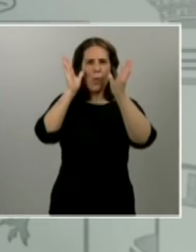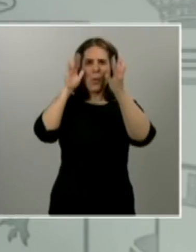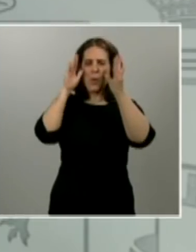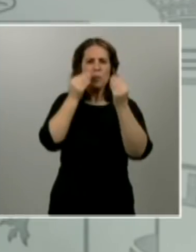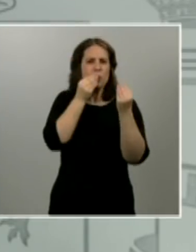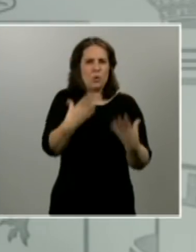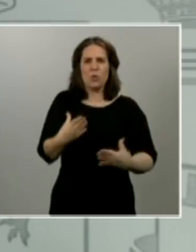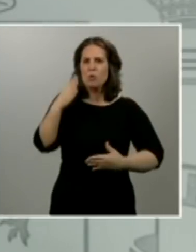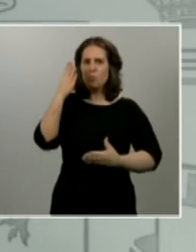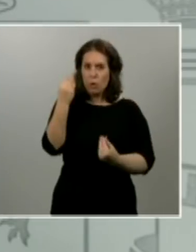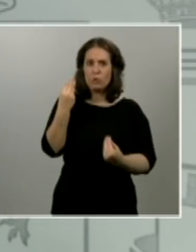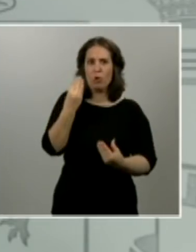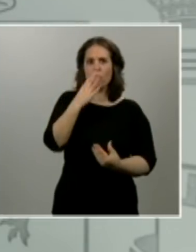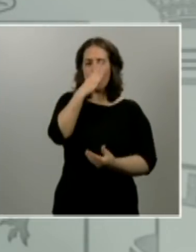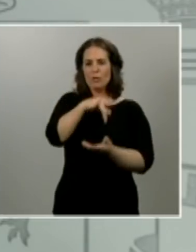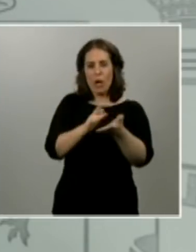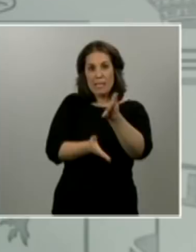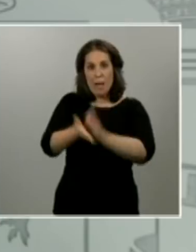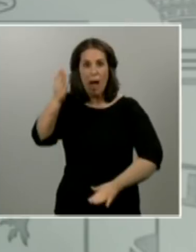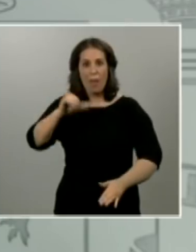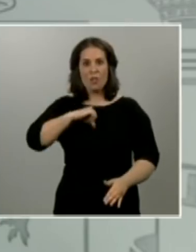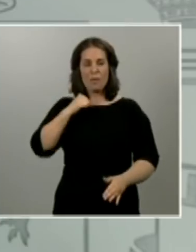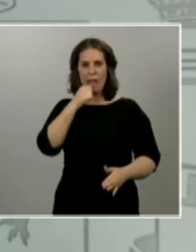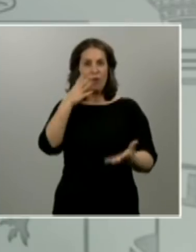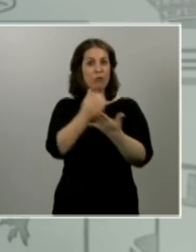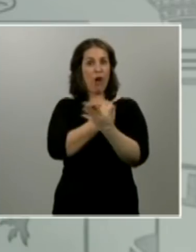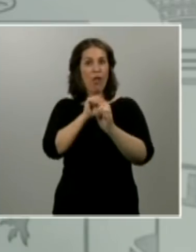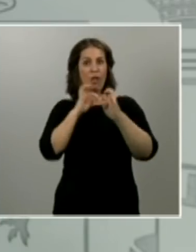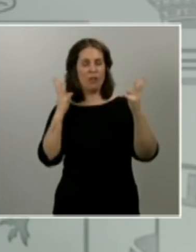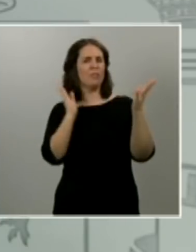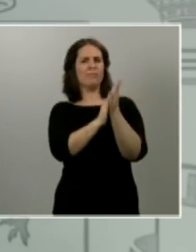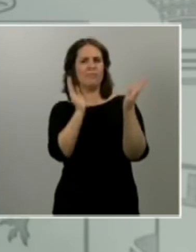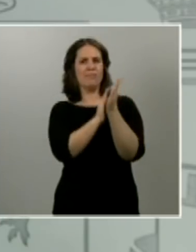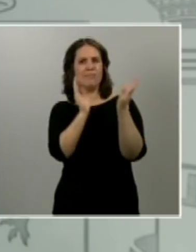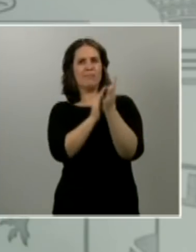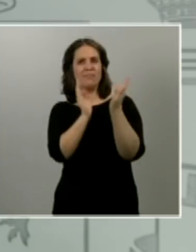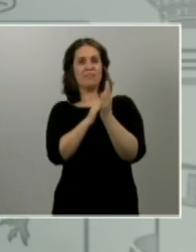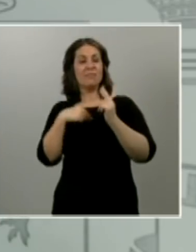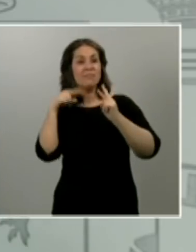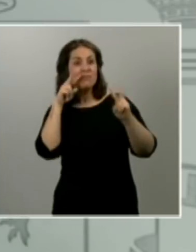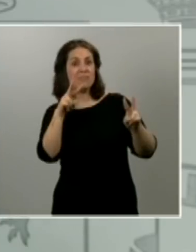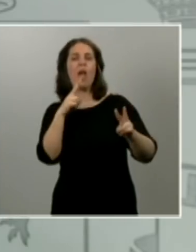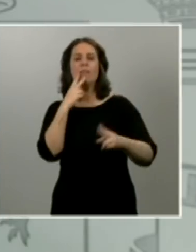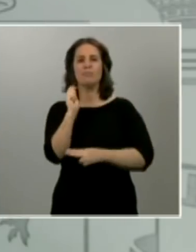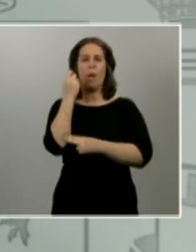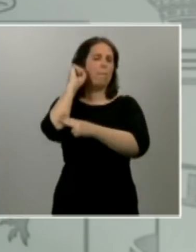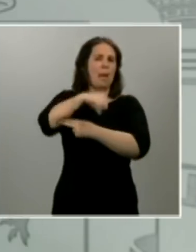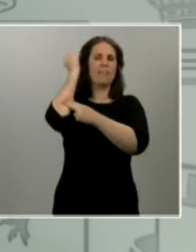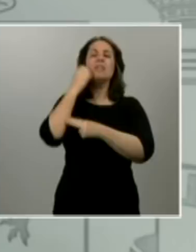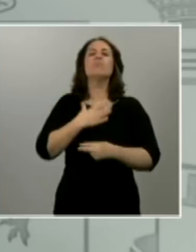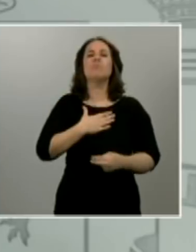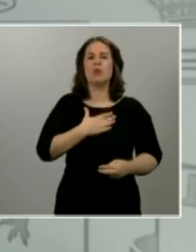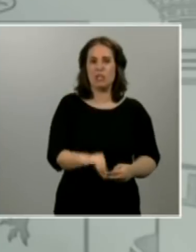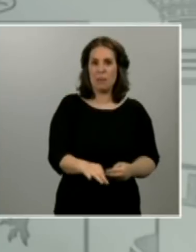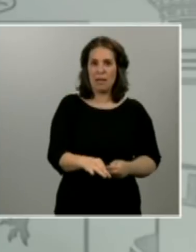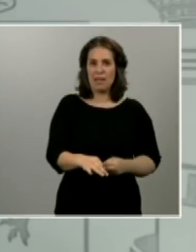abandonar entre aplausos los hospitales para reintegrarse a sus hogares, nos recuerdan que la victoria es posible y, además, que está cada día más